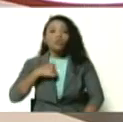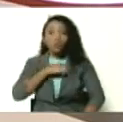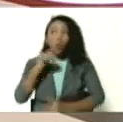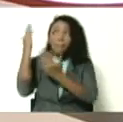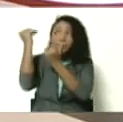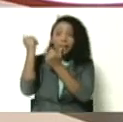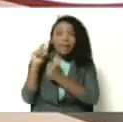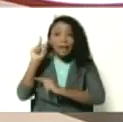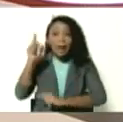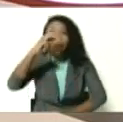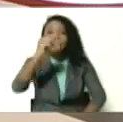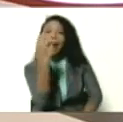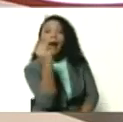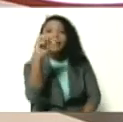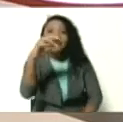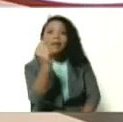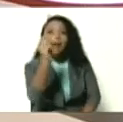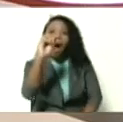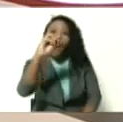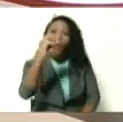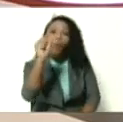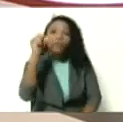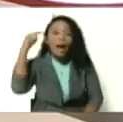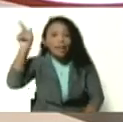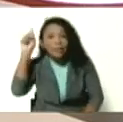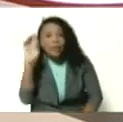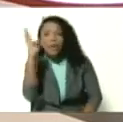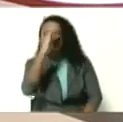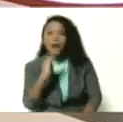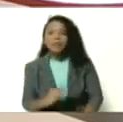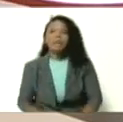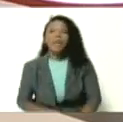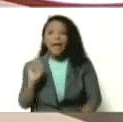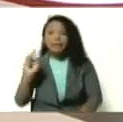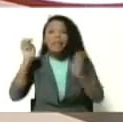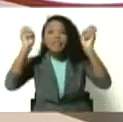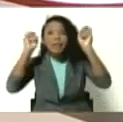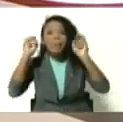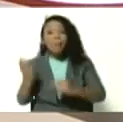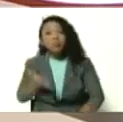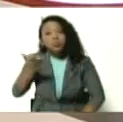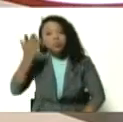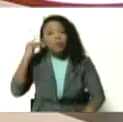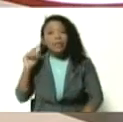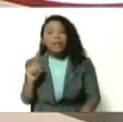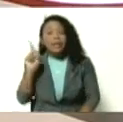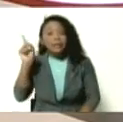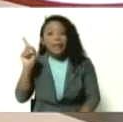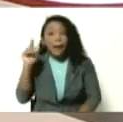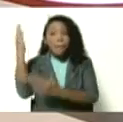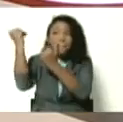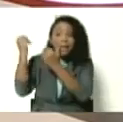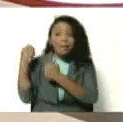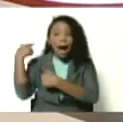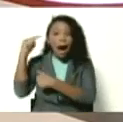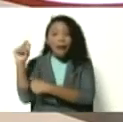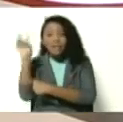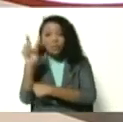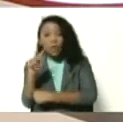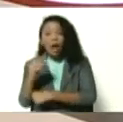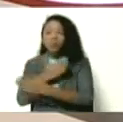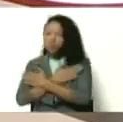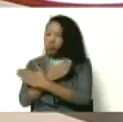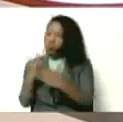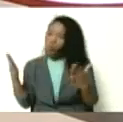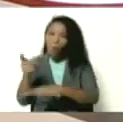de Manaos, así lo dijo el gobernador y yo creo que ese debe ser el titular de este a fondo. La esperanza de Manaos está en Venezuela, en la solidaridad que ha